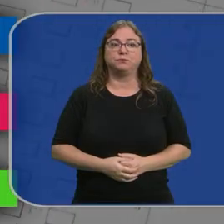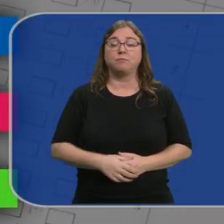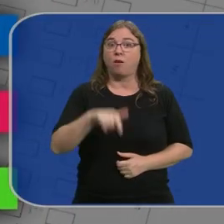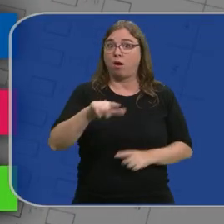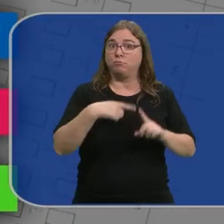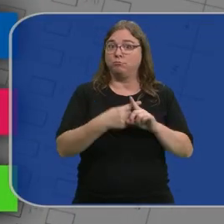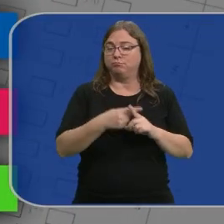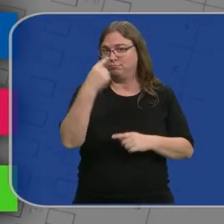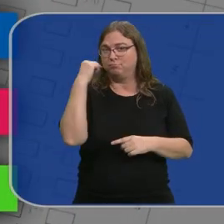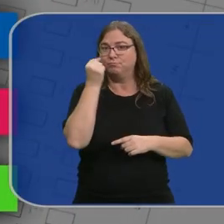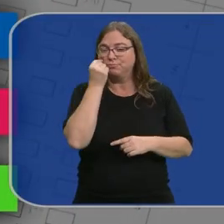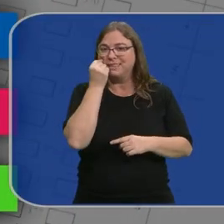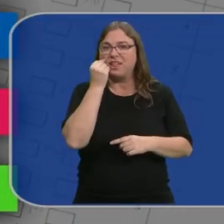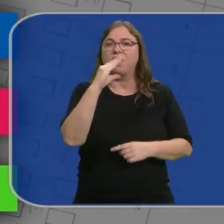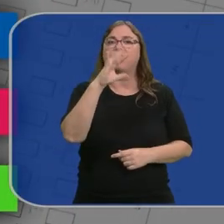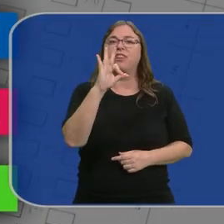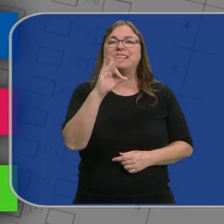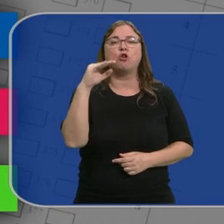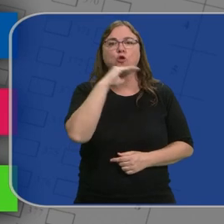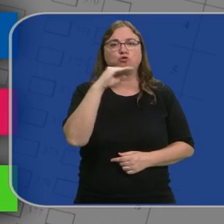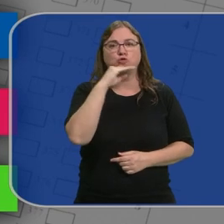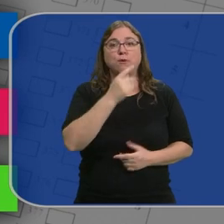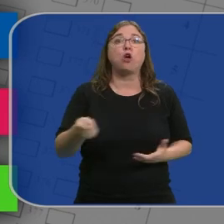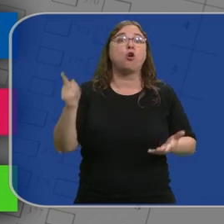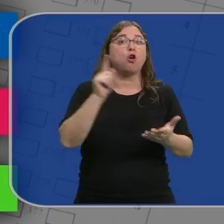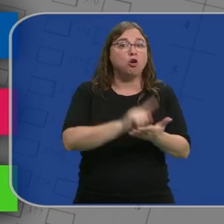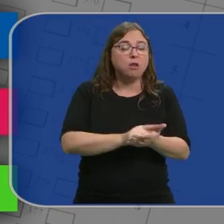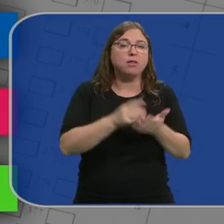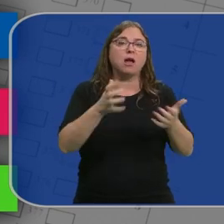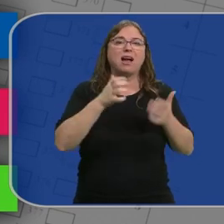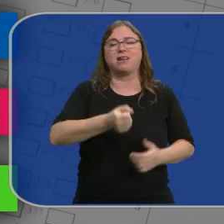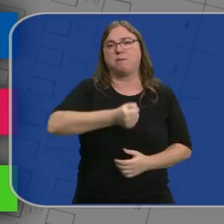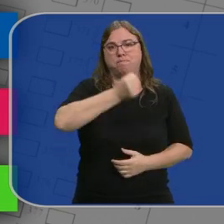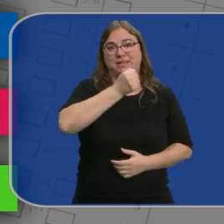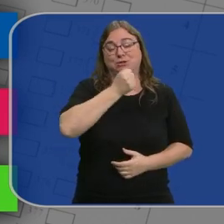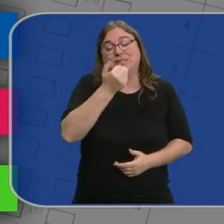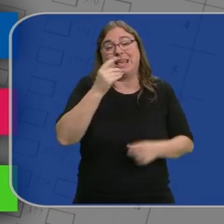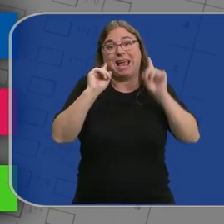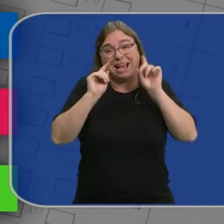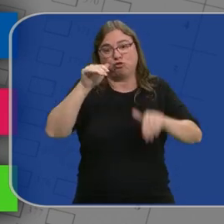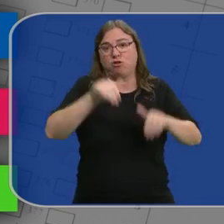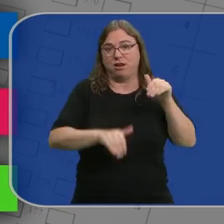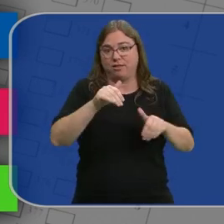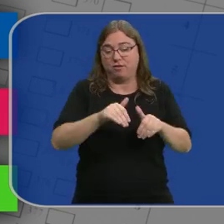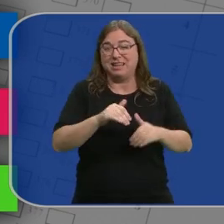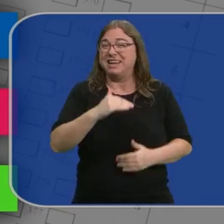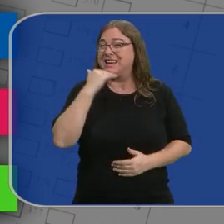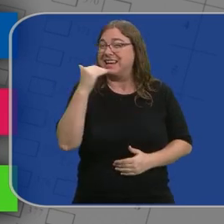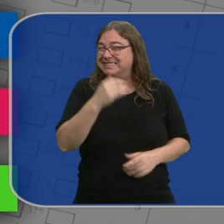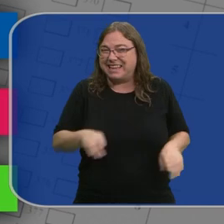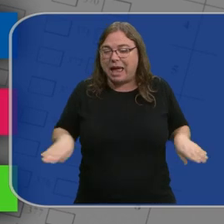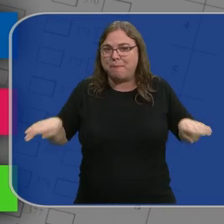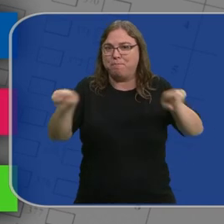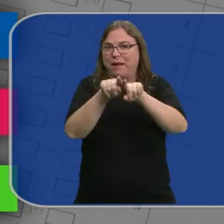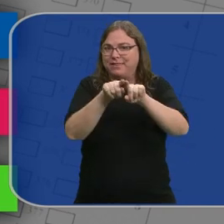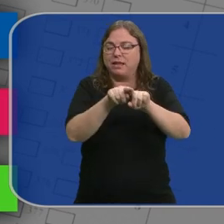Hoy además hemos conocido el sondeo del CIS de octubre, que vuelve a dar como ganador al PSOE en unas hipotéticas elecciones. Habría, eso sí, prácticamente un